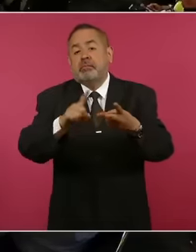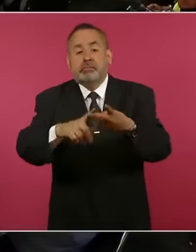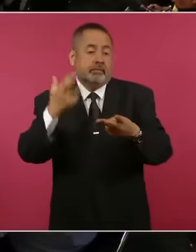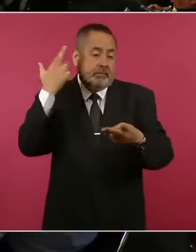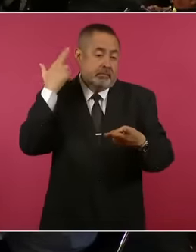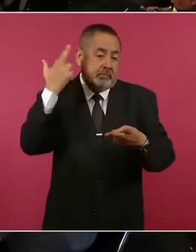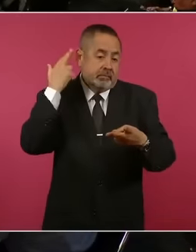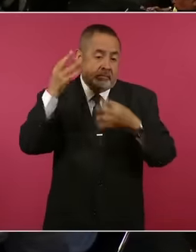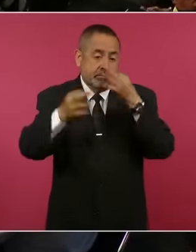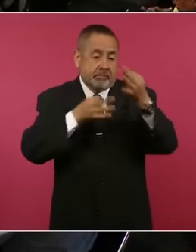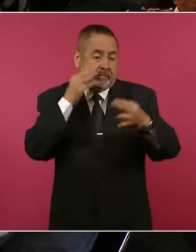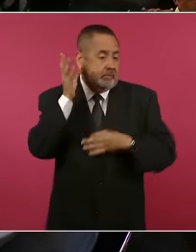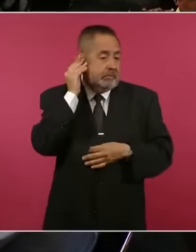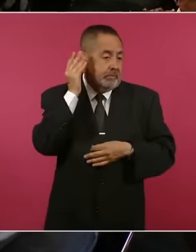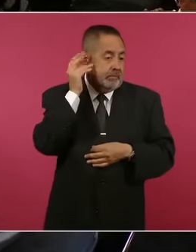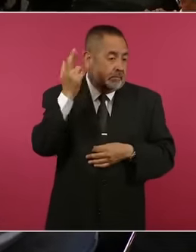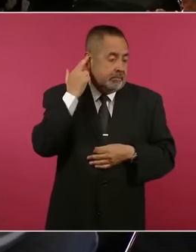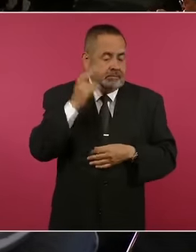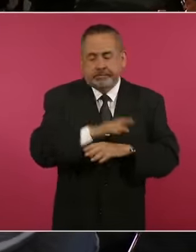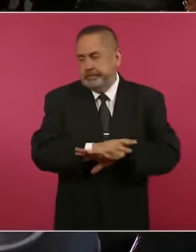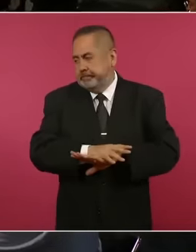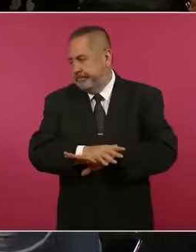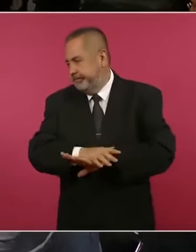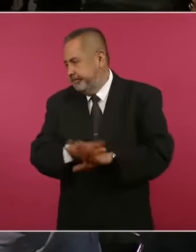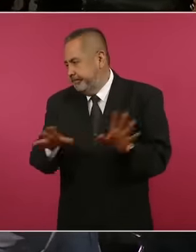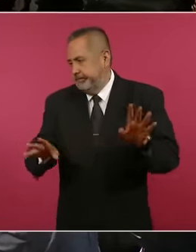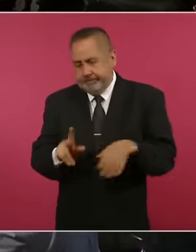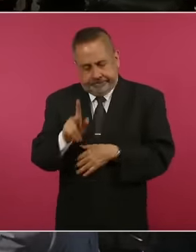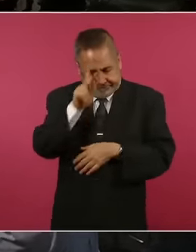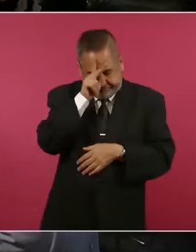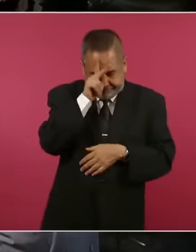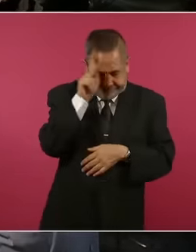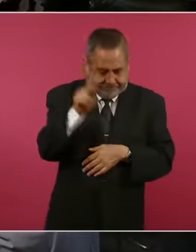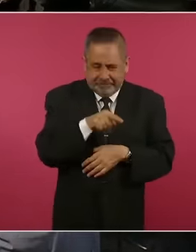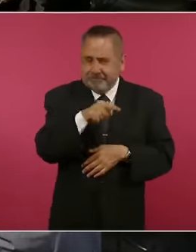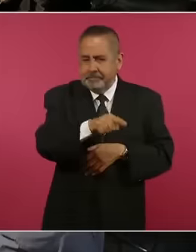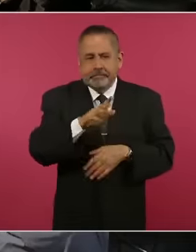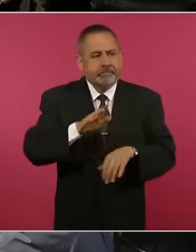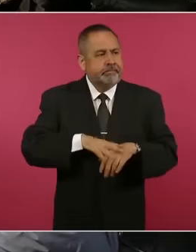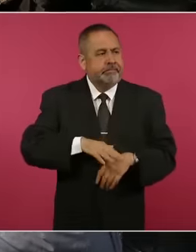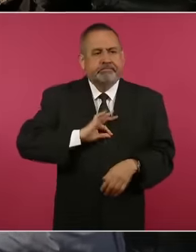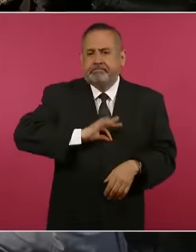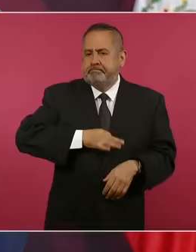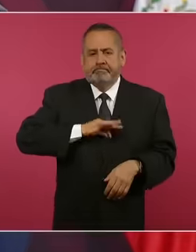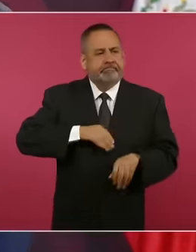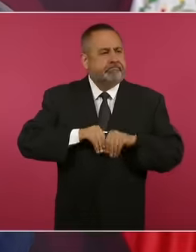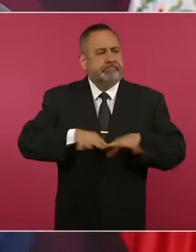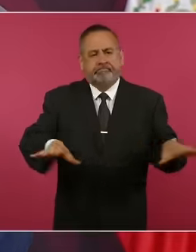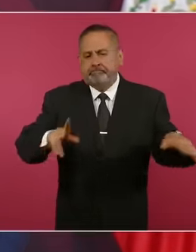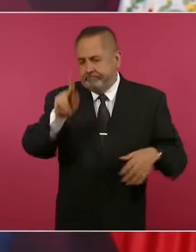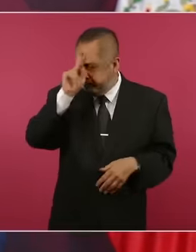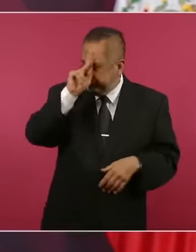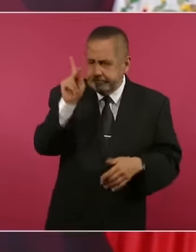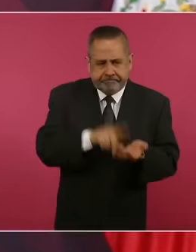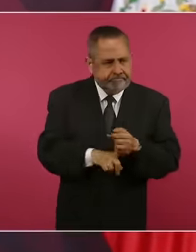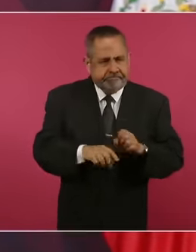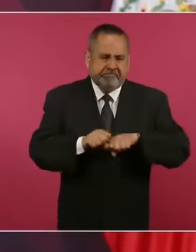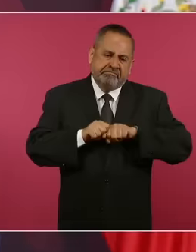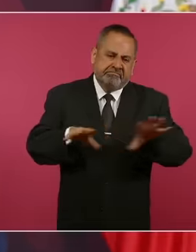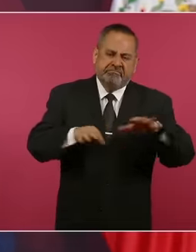no, no, no, eso es lo más tóxico que puede haber, es un bombardeo